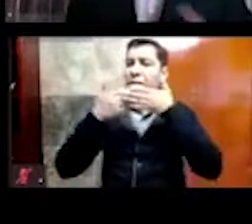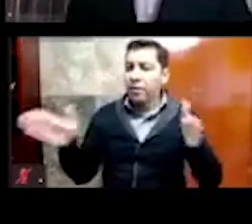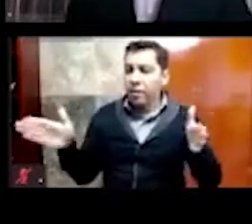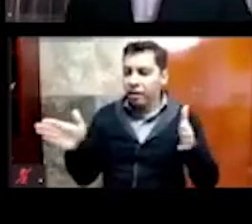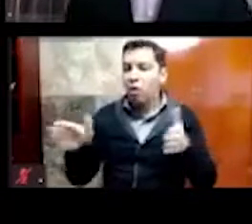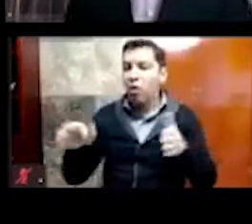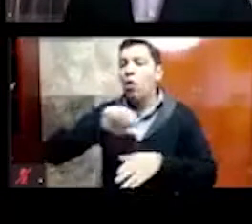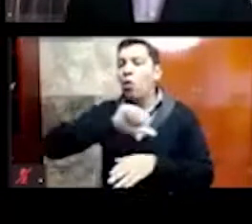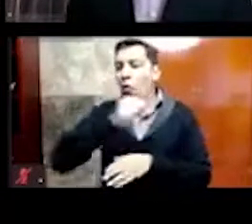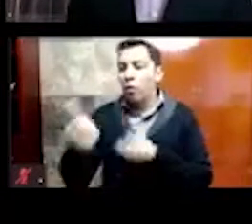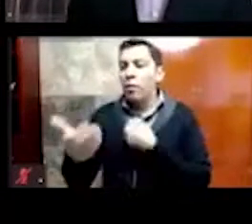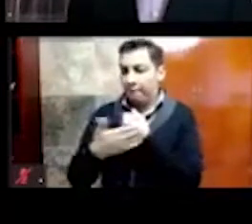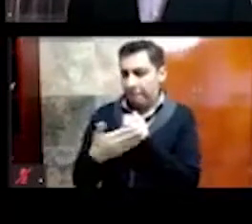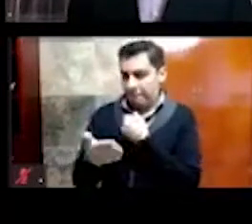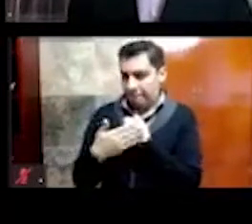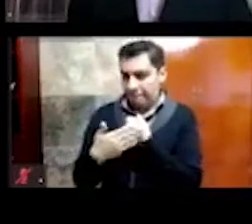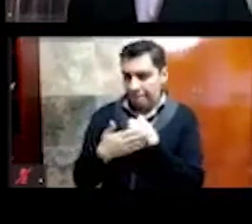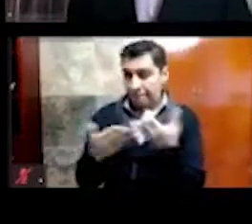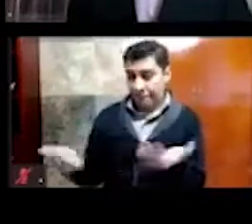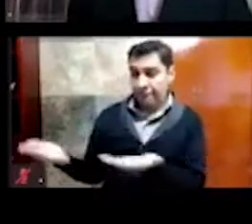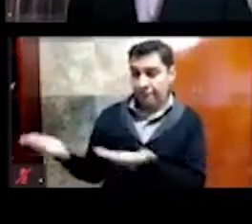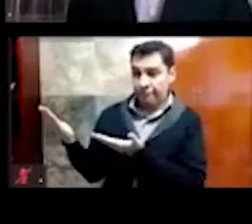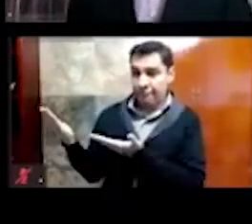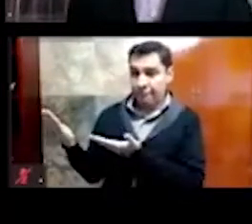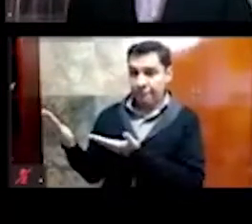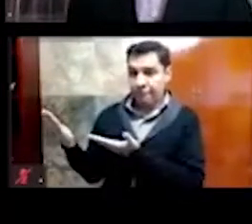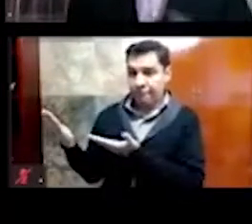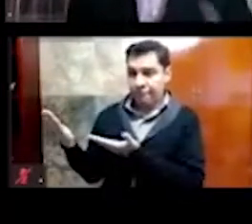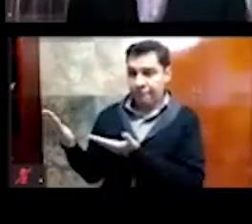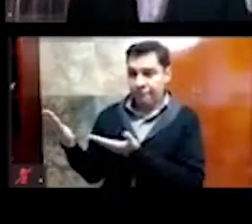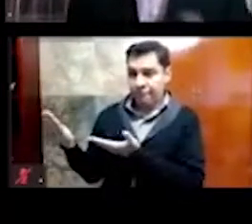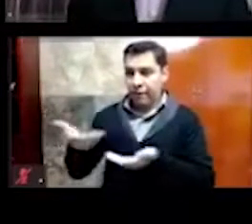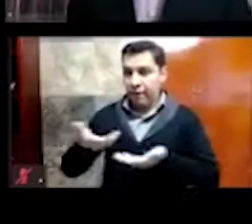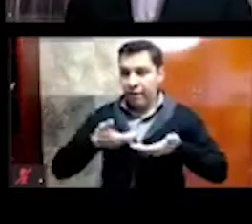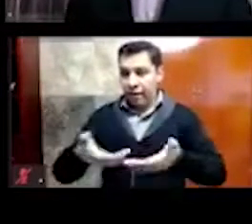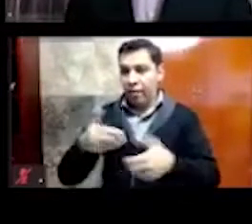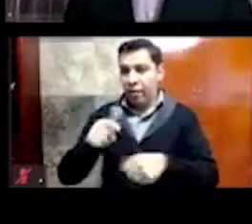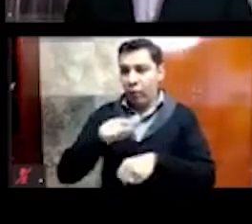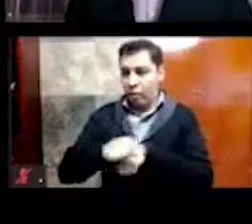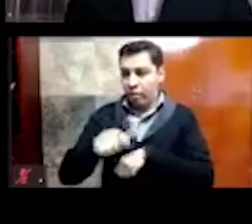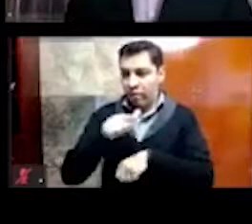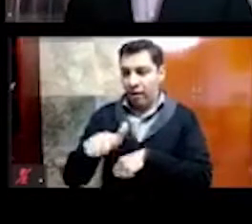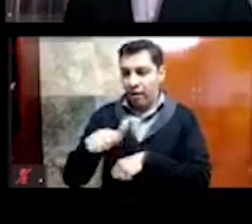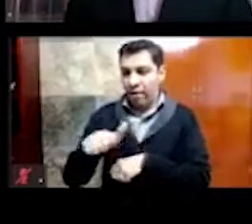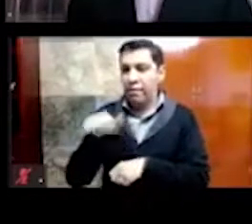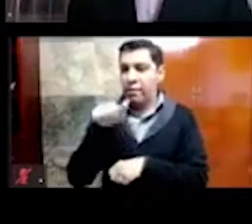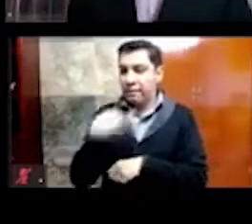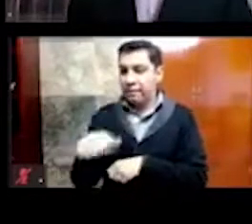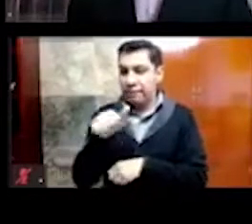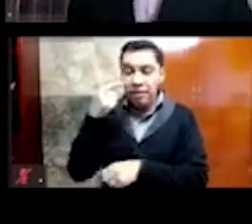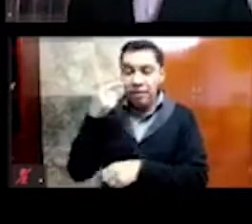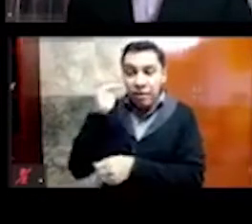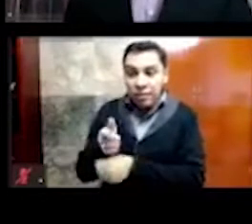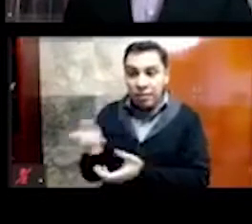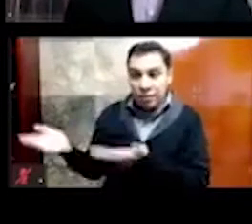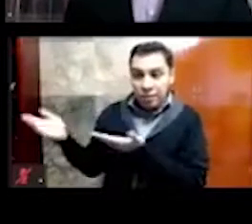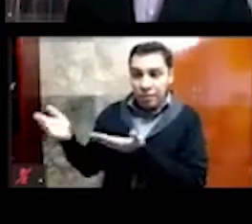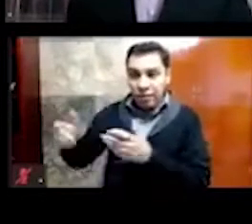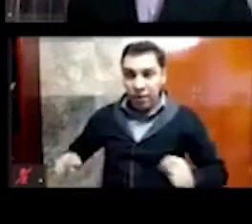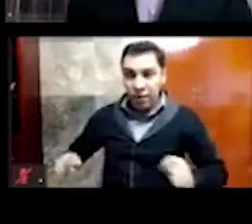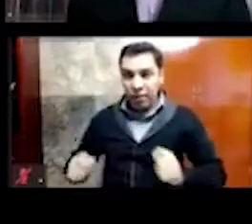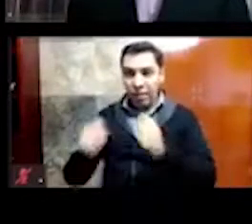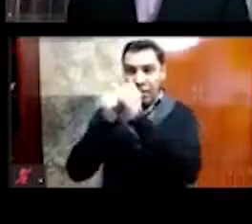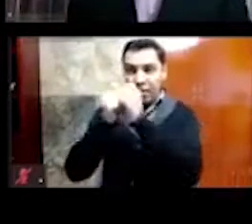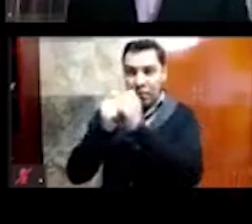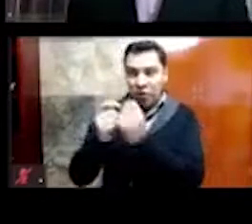en proceso, como es en este caso, que se encuentra en la calle de Guatemala, número dieciséis, con el hallazgo del templo de Hecat, que es